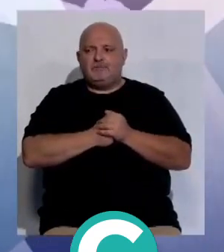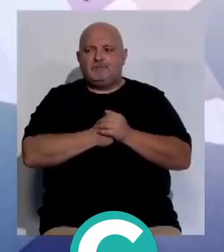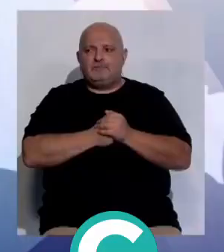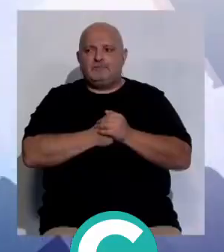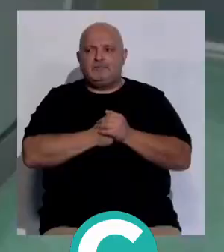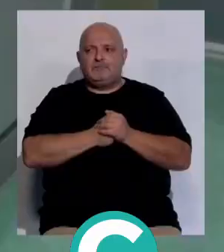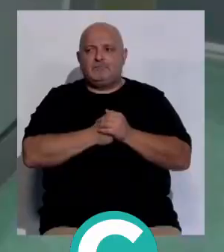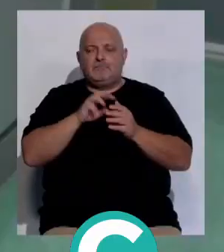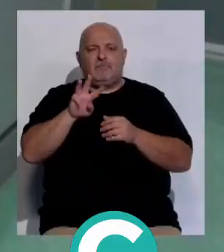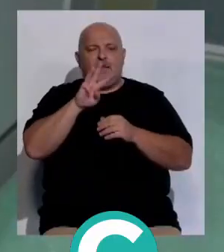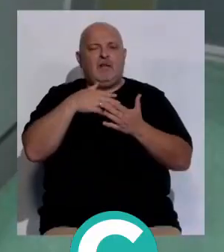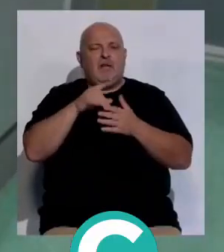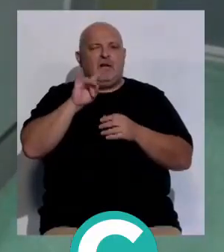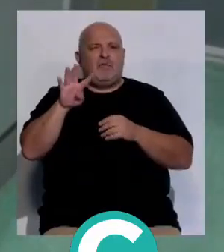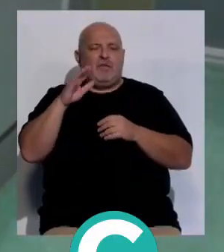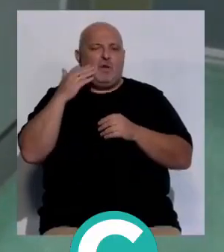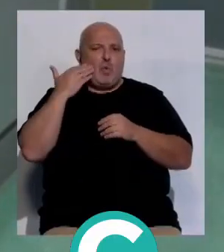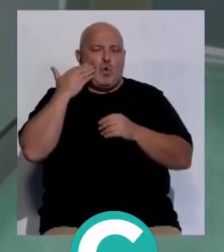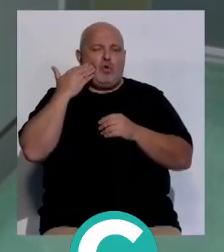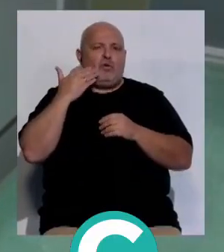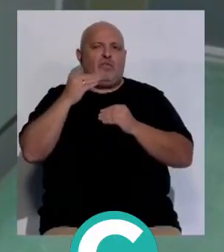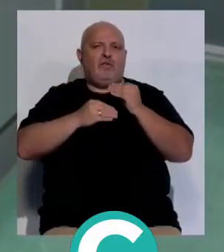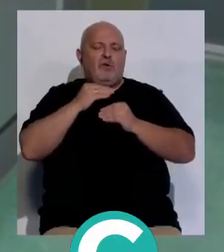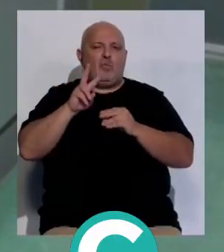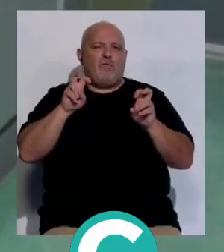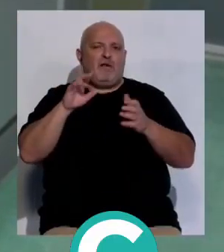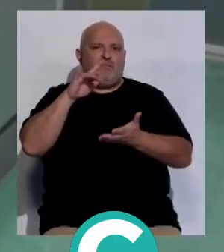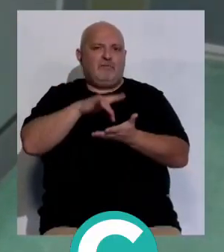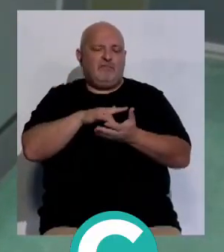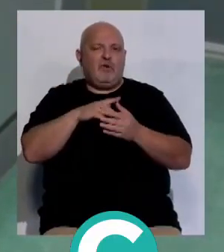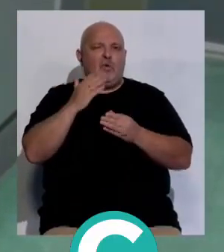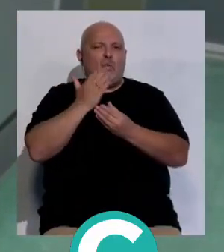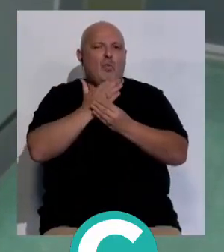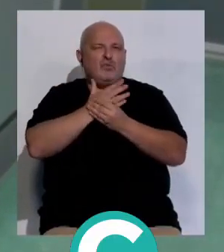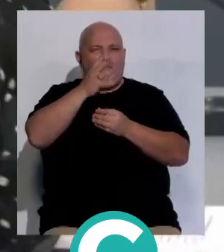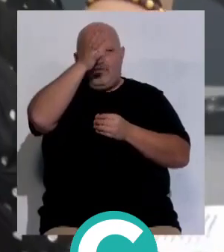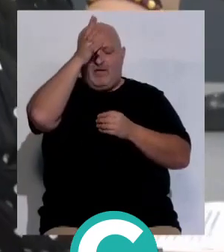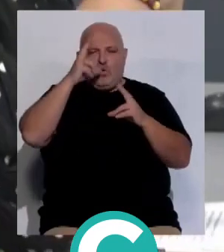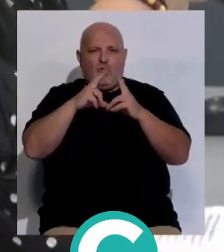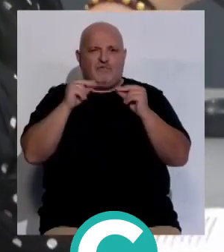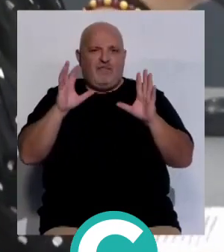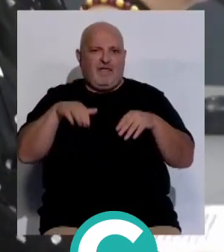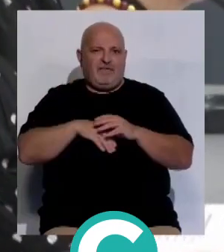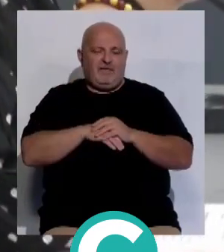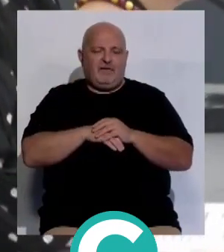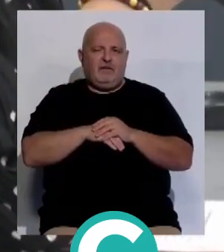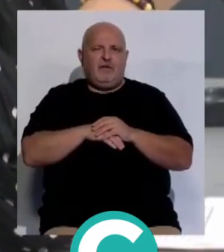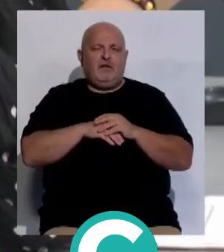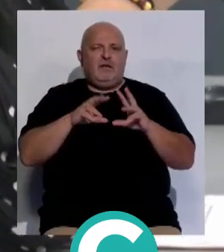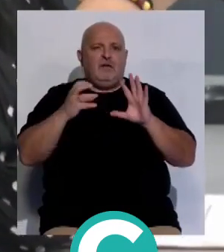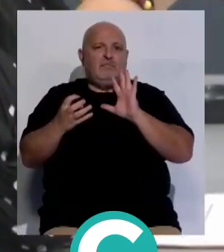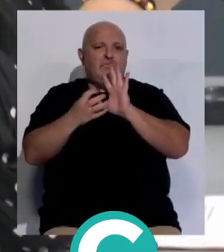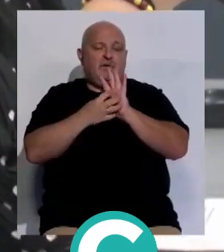Desde el 3 al 14 de julio se celebrará la nueva edición de los cursos de verano de la Universidad de Cádiz con el